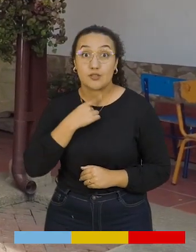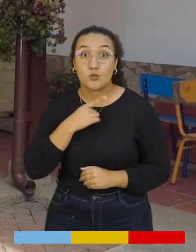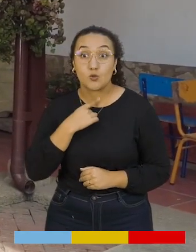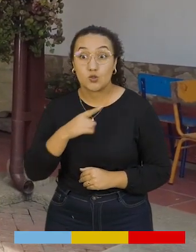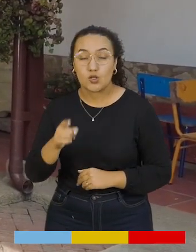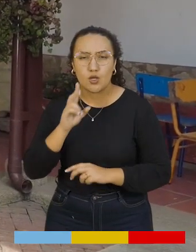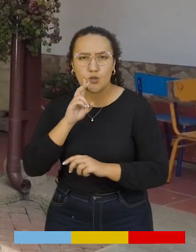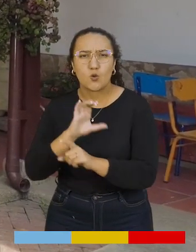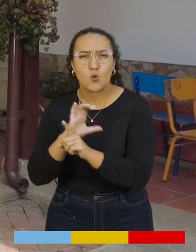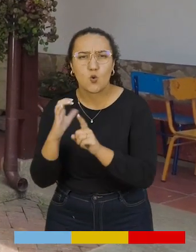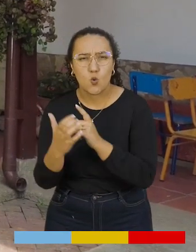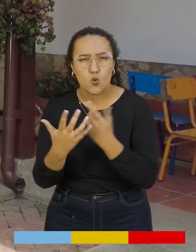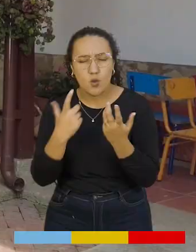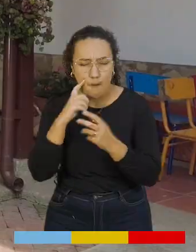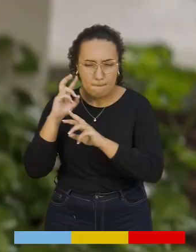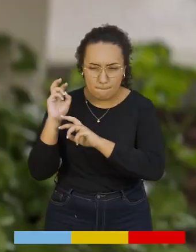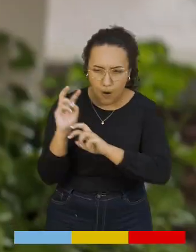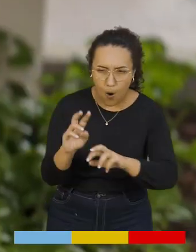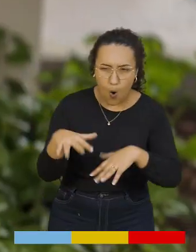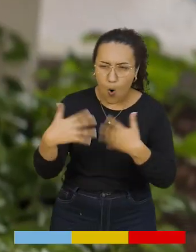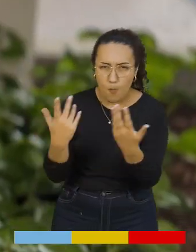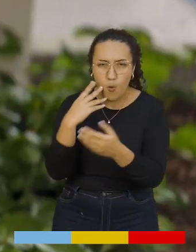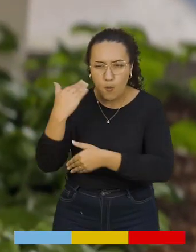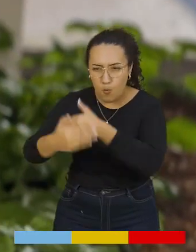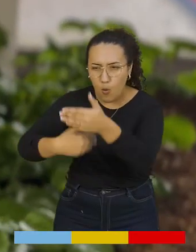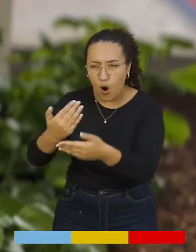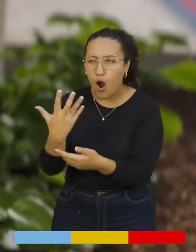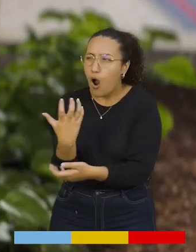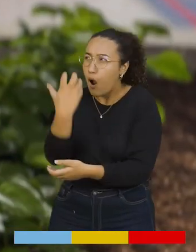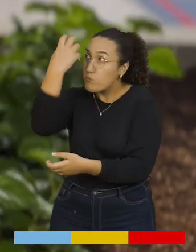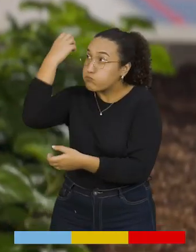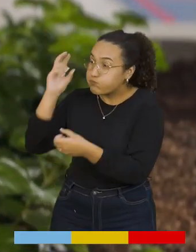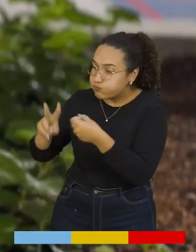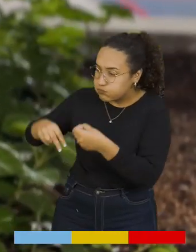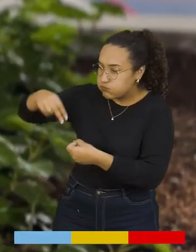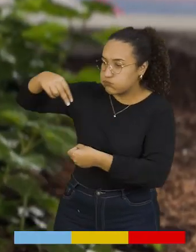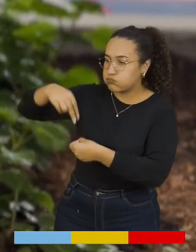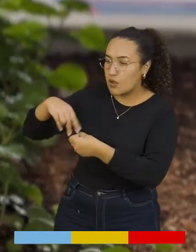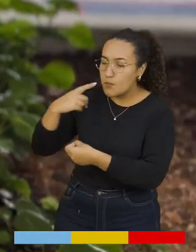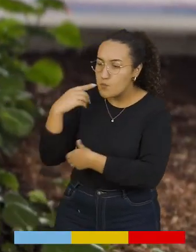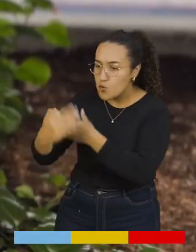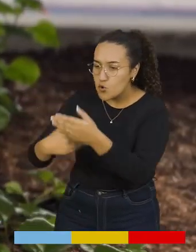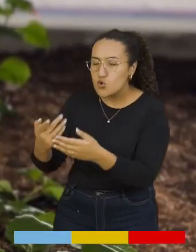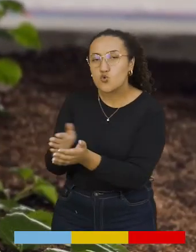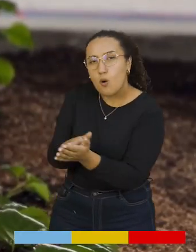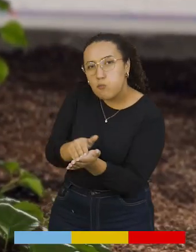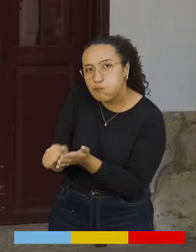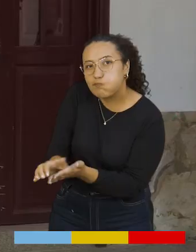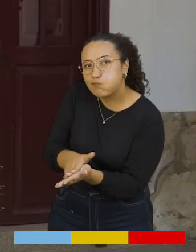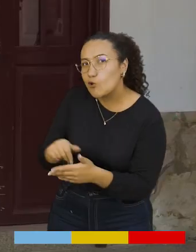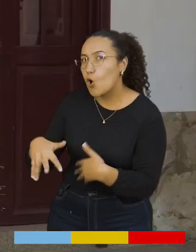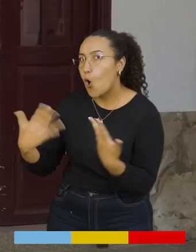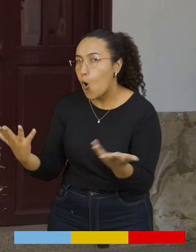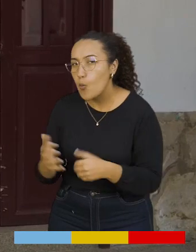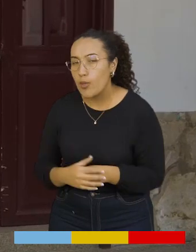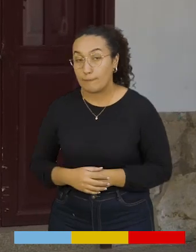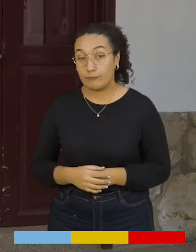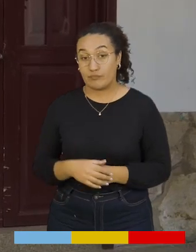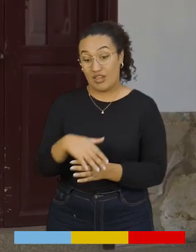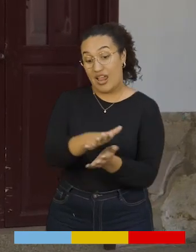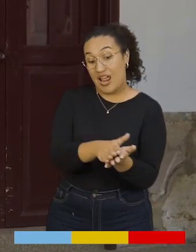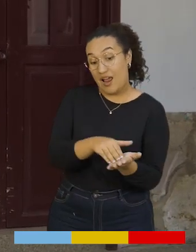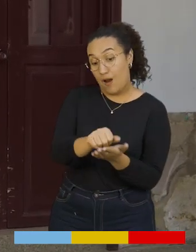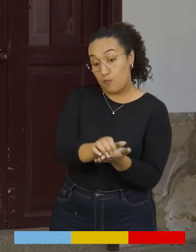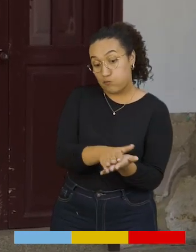harto del proceso de cómo nuestros indígenas trabajaban la arcilla. La arcilla, entre más tiempo esté